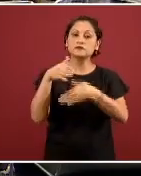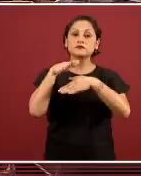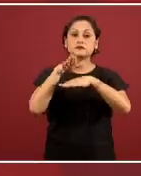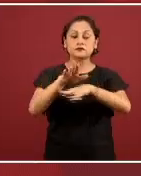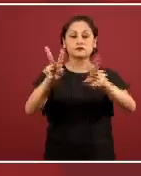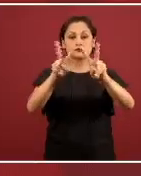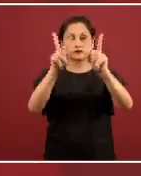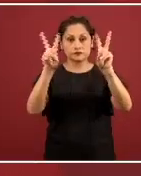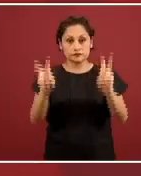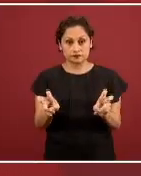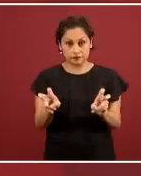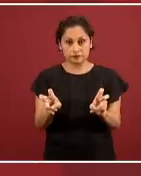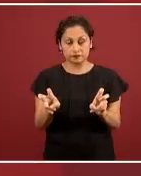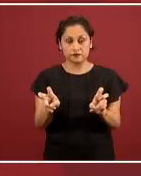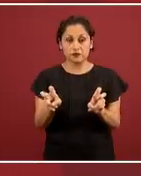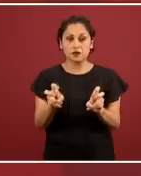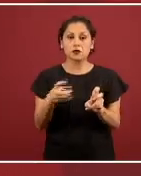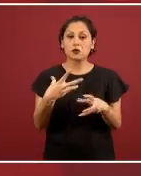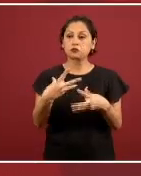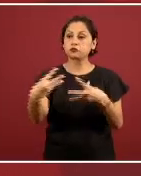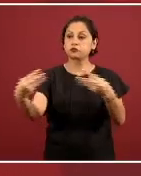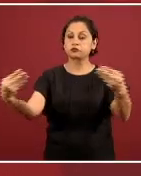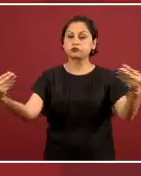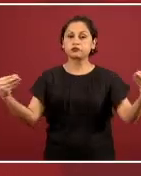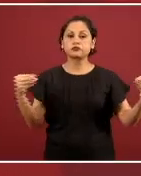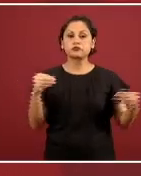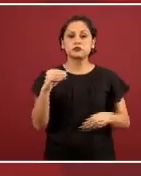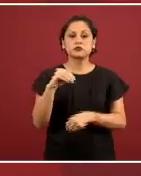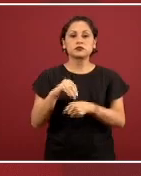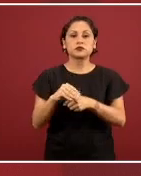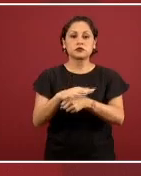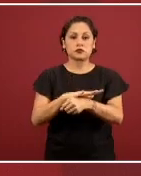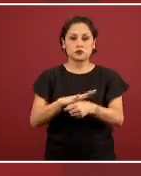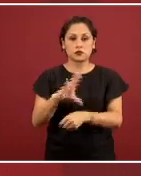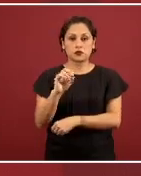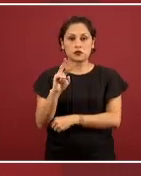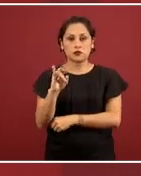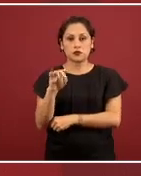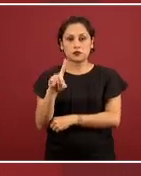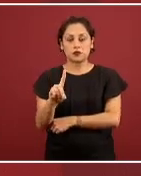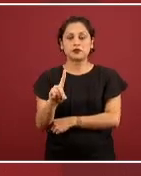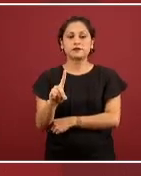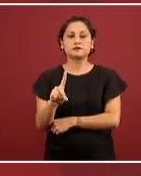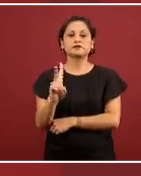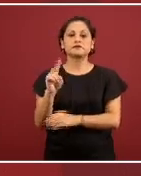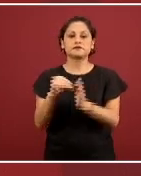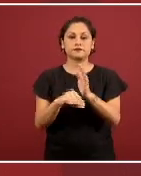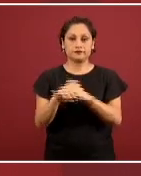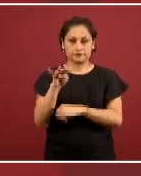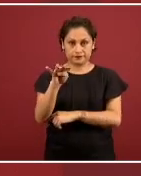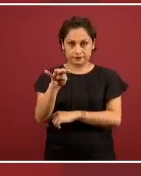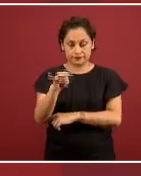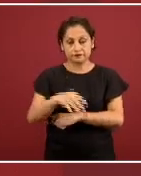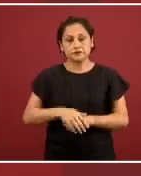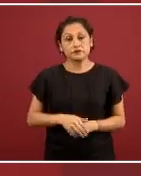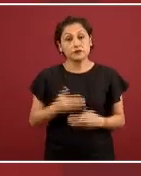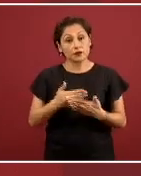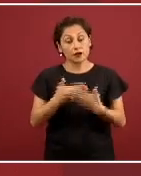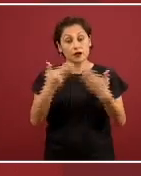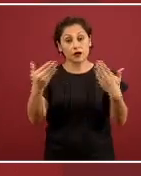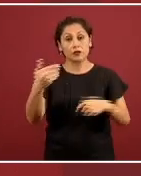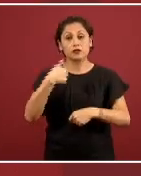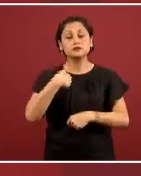de la pandemia de coronavirus 2019. Hoy queremos comentar varias cosas con